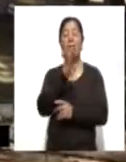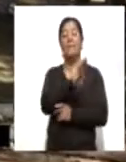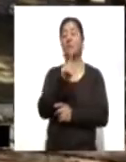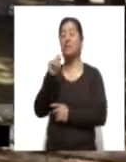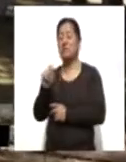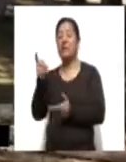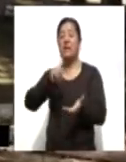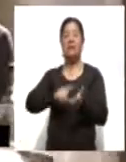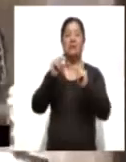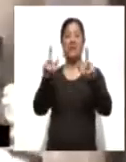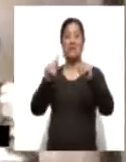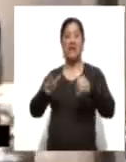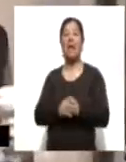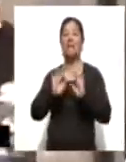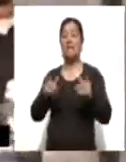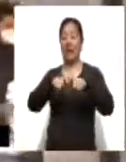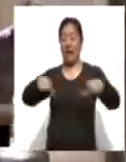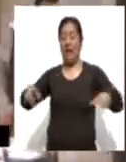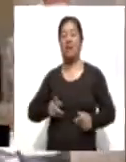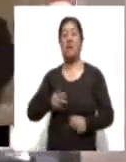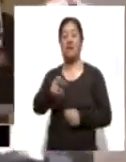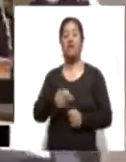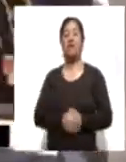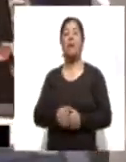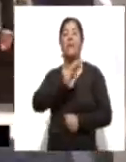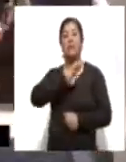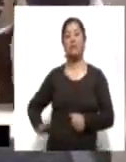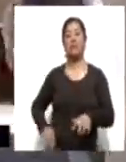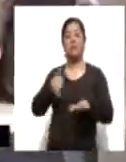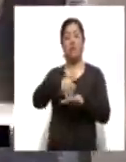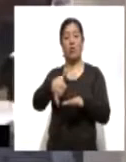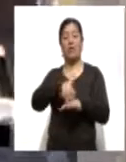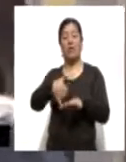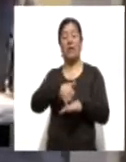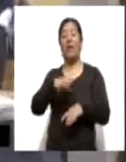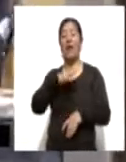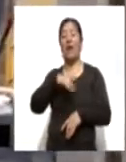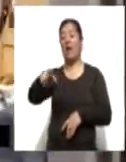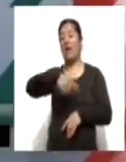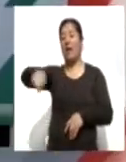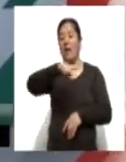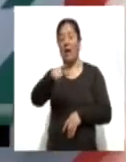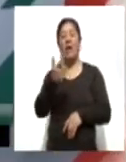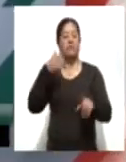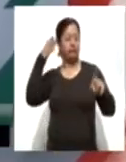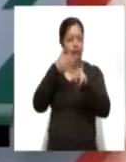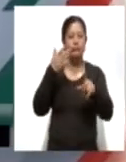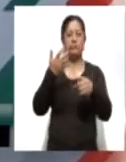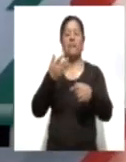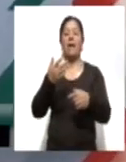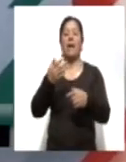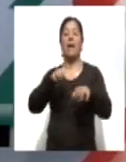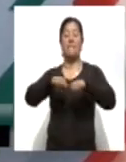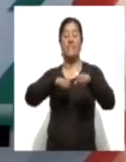El gobernador Marco Mena inauguró la empresa Blue Tissue en el municipio de Yauquemeca en compañía dedicada a la producción industrial de papel que